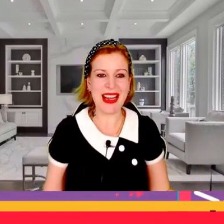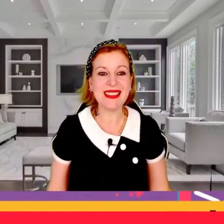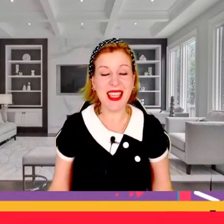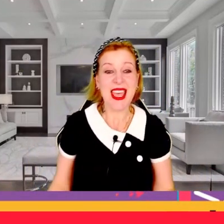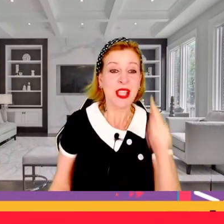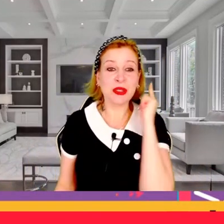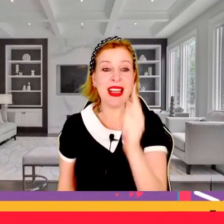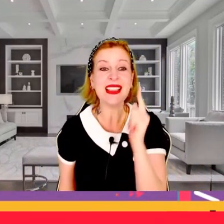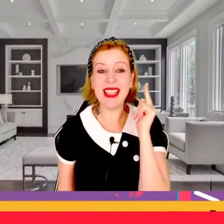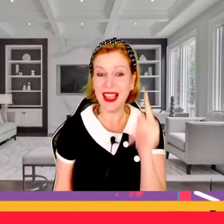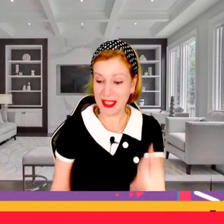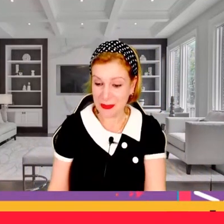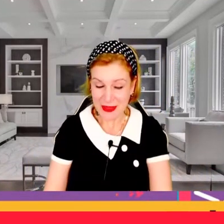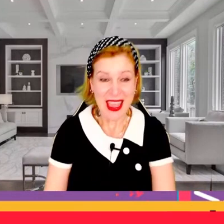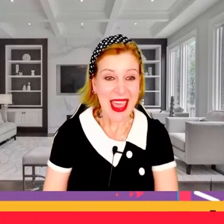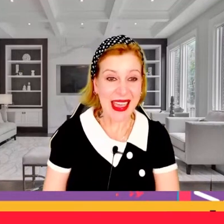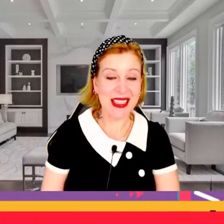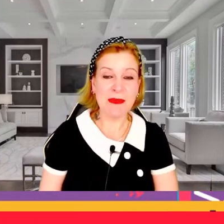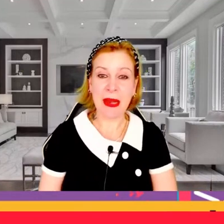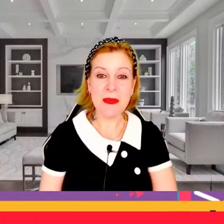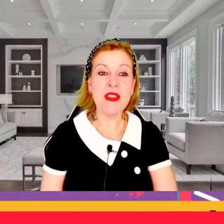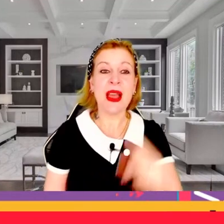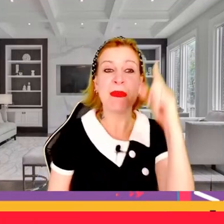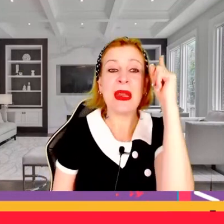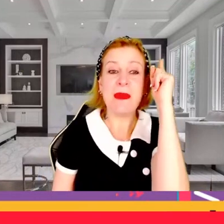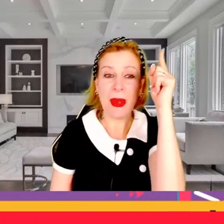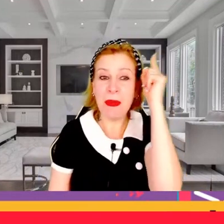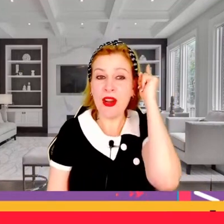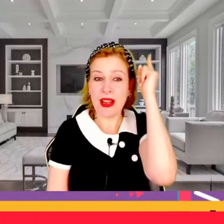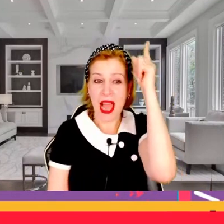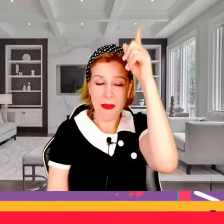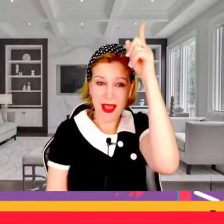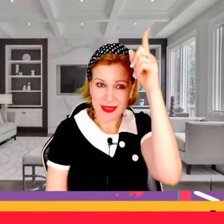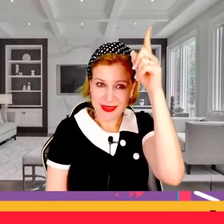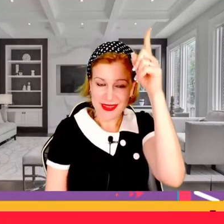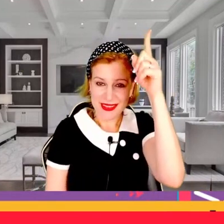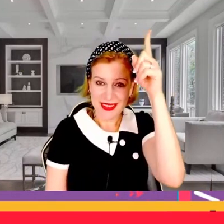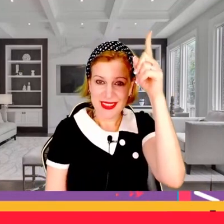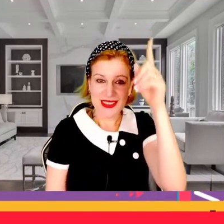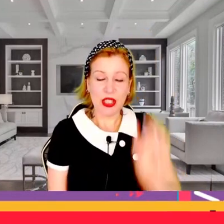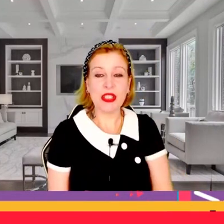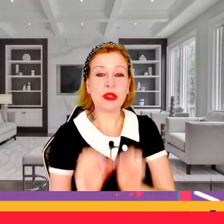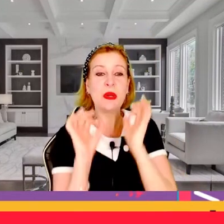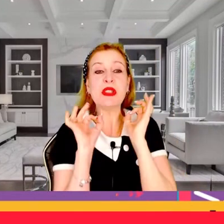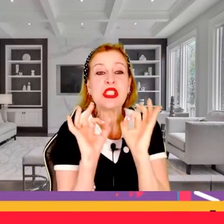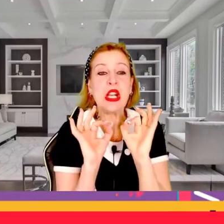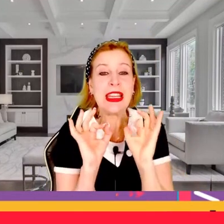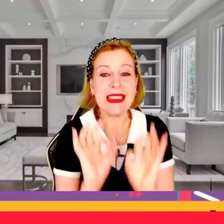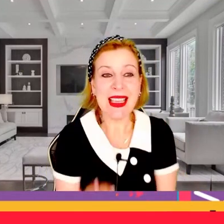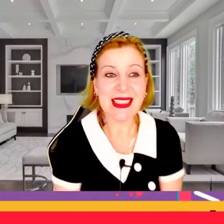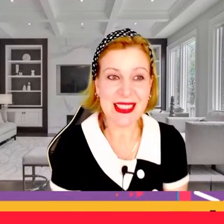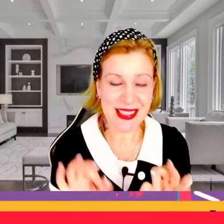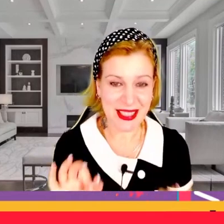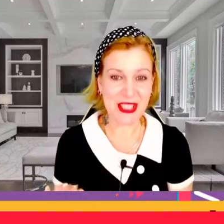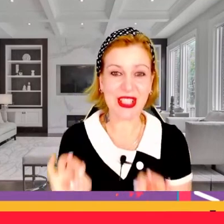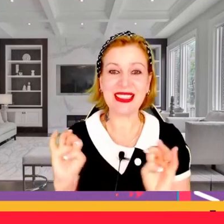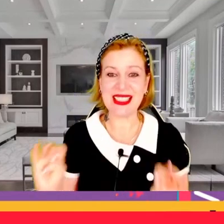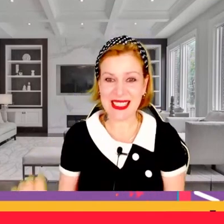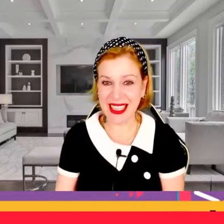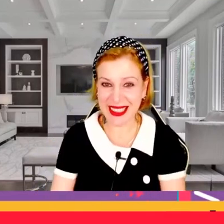que te ganaste. Tú te ganaste el premio del primer programa donde estuvimos solitas